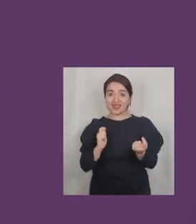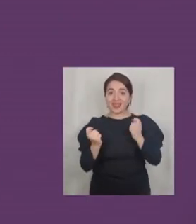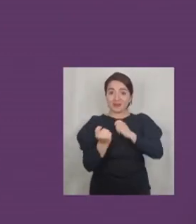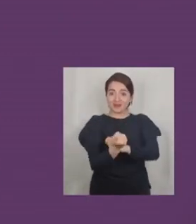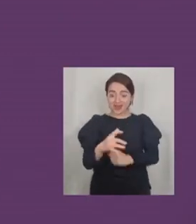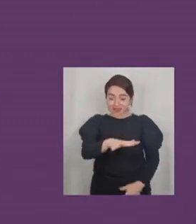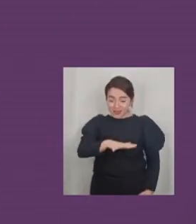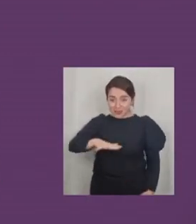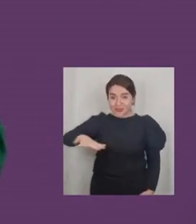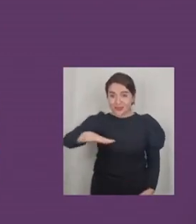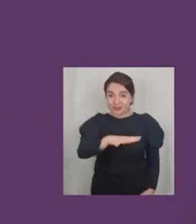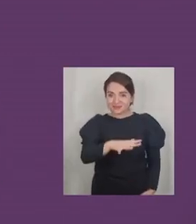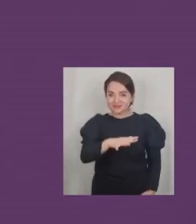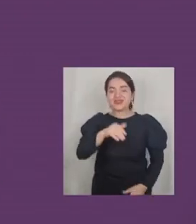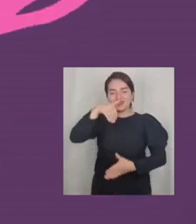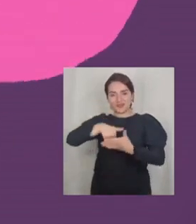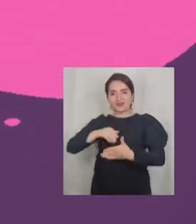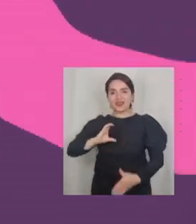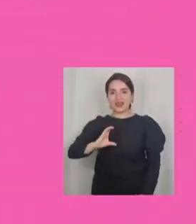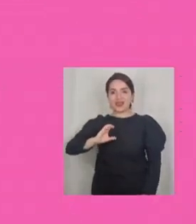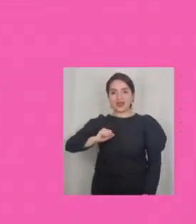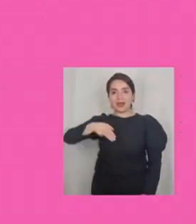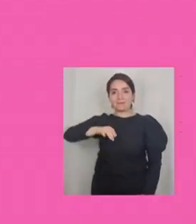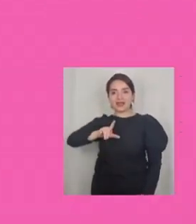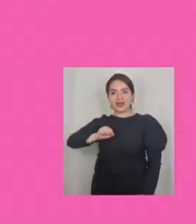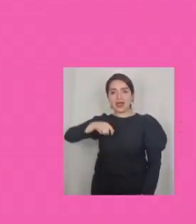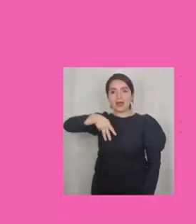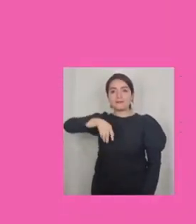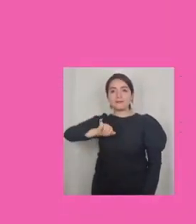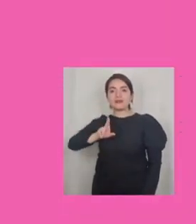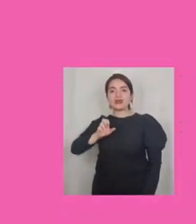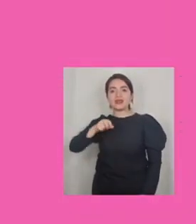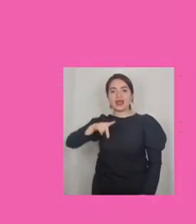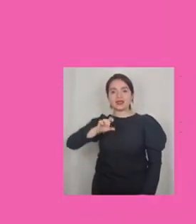Que sirva para cambiar nuestra realidad Vota Camila Miranda